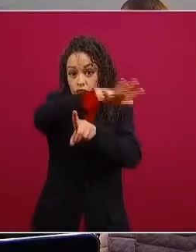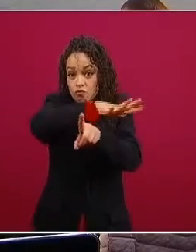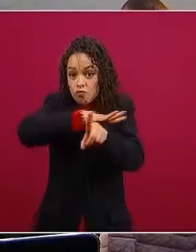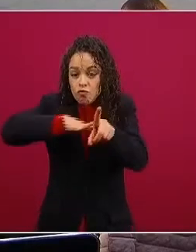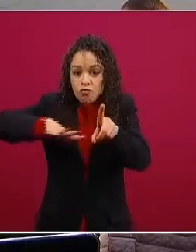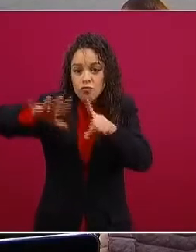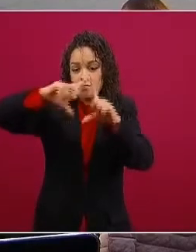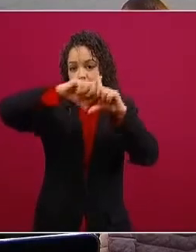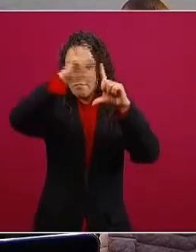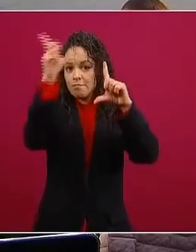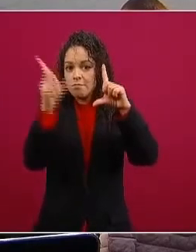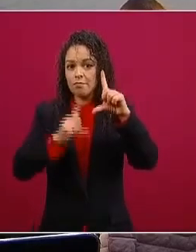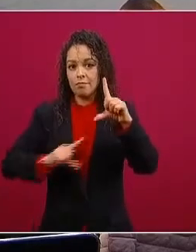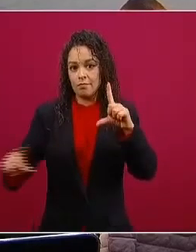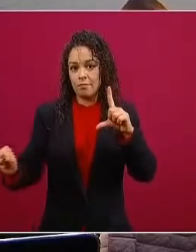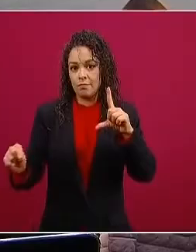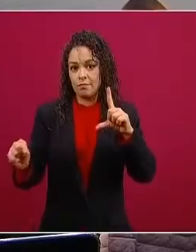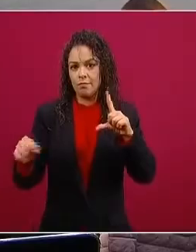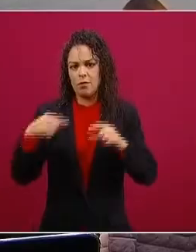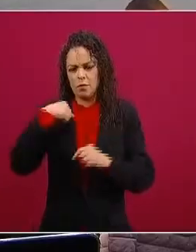y no se me hace justo